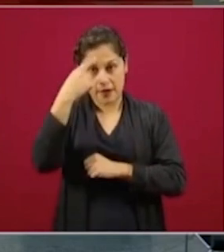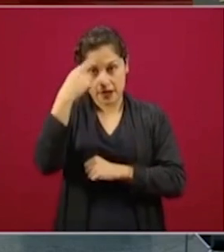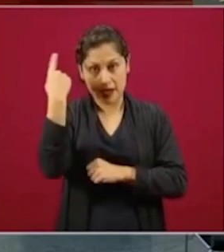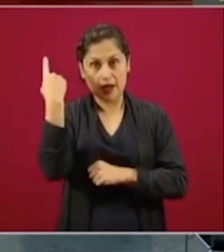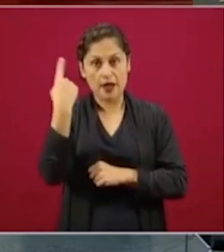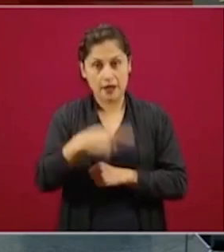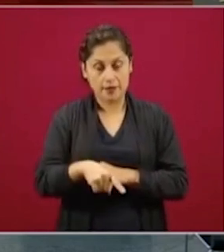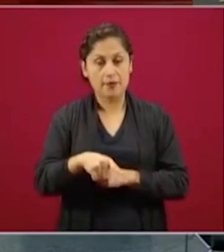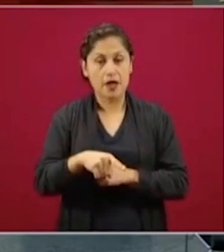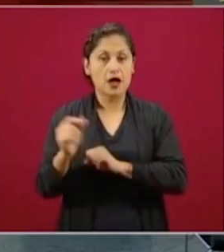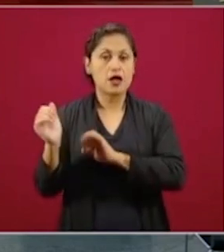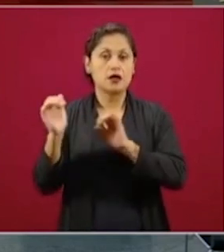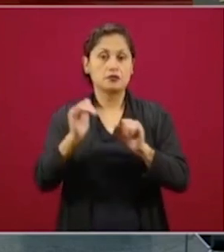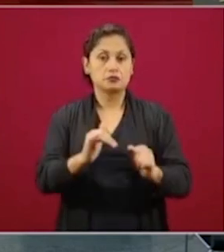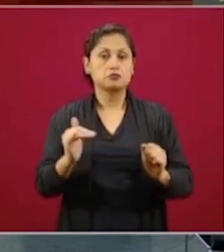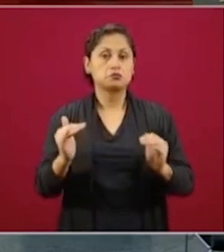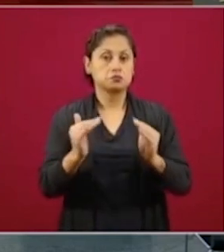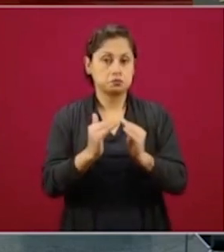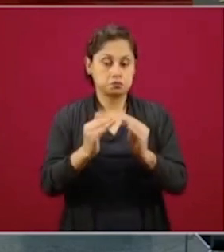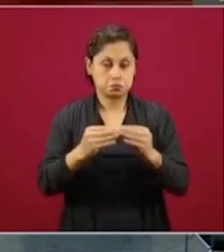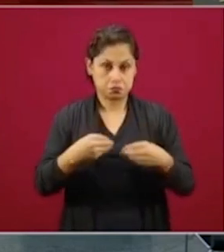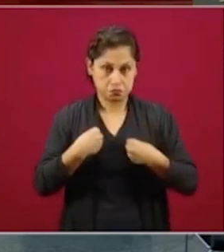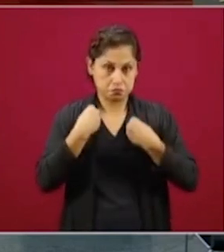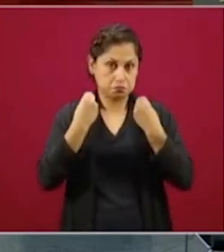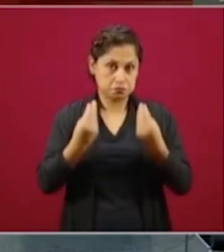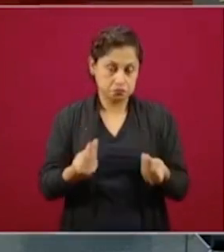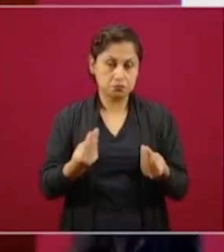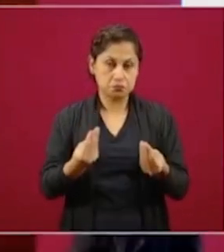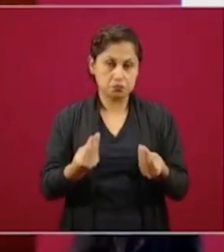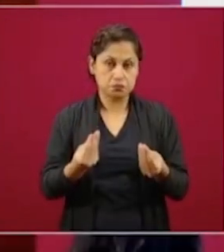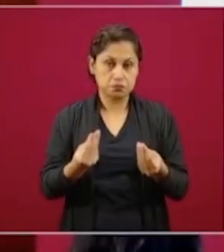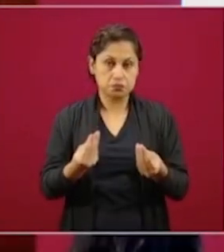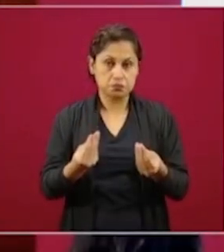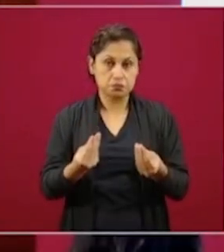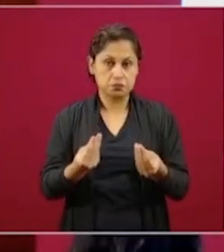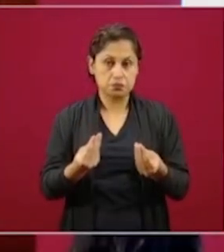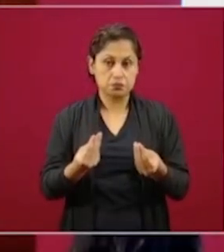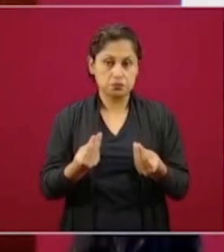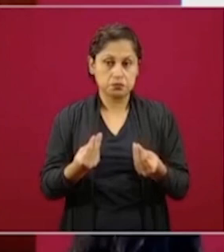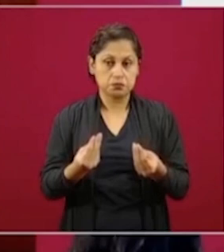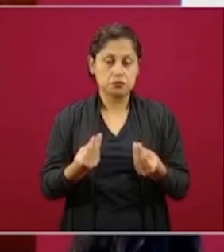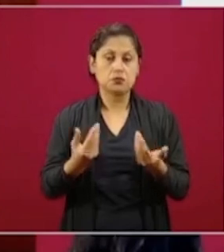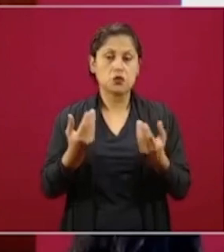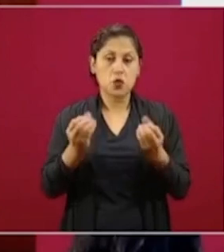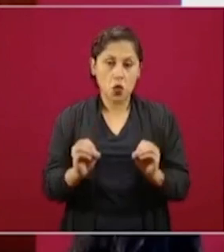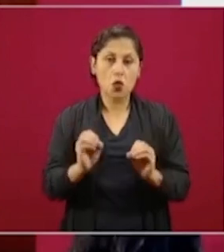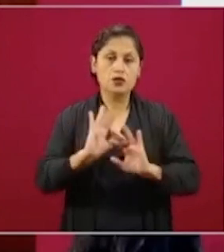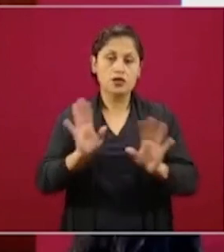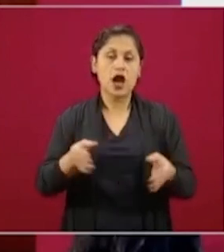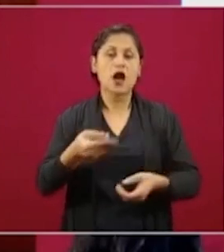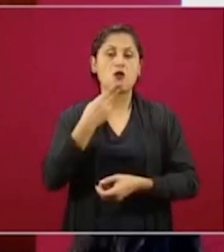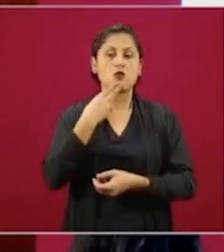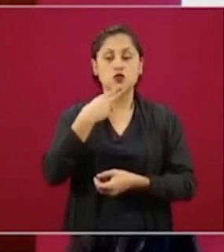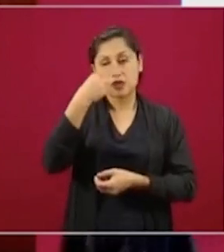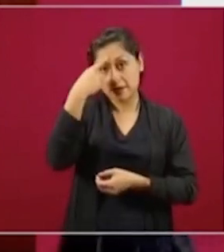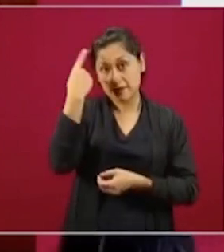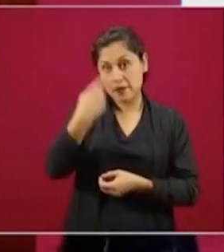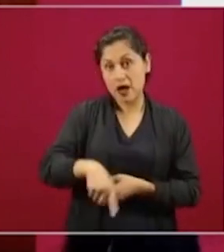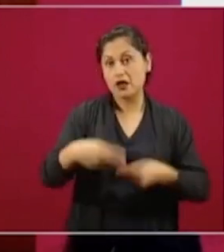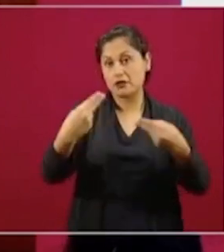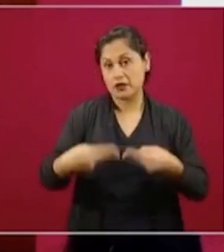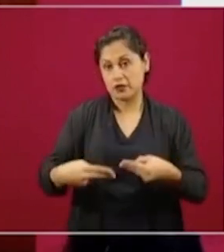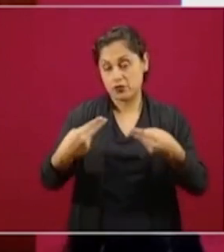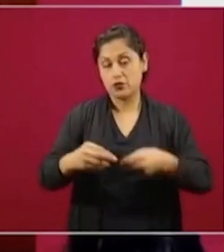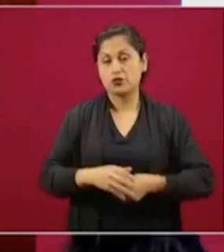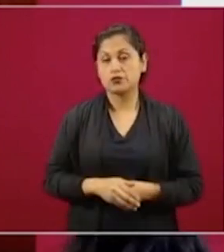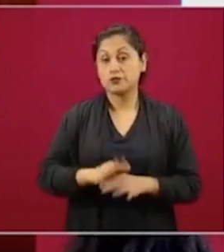habitarse casi siempre, en la mayoría de los casos, para usos comerciales. Vale la pena aclarar que hasta el día de